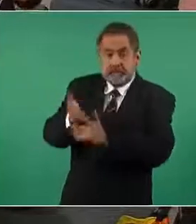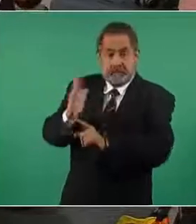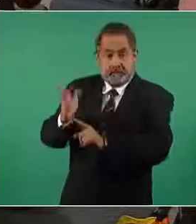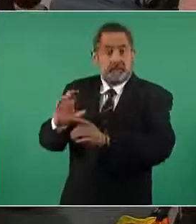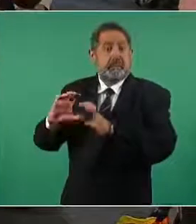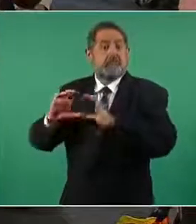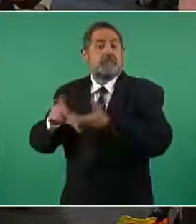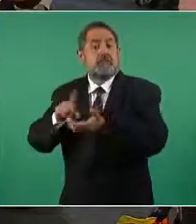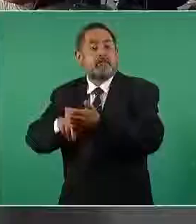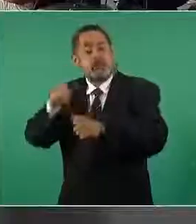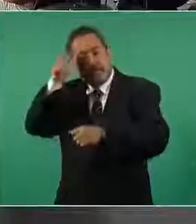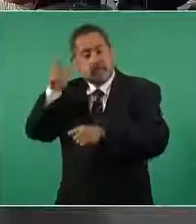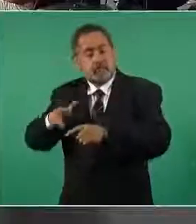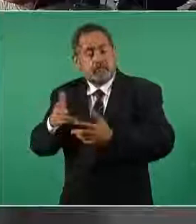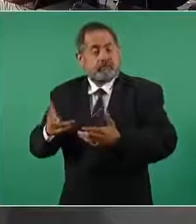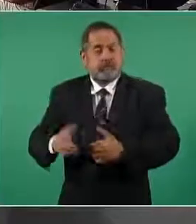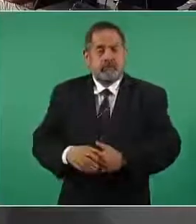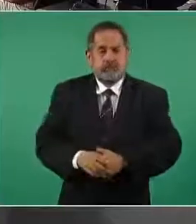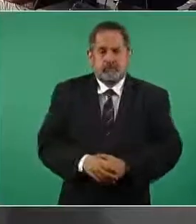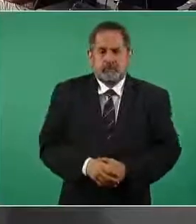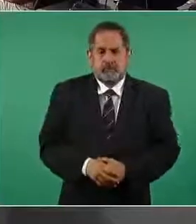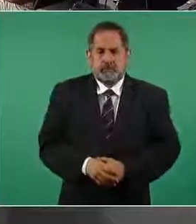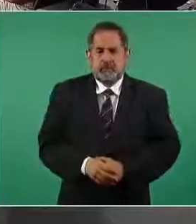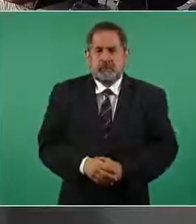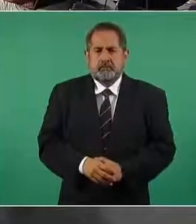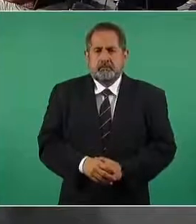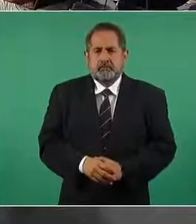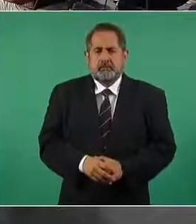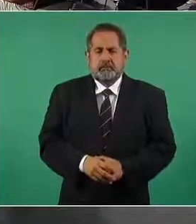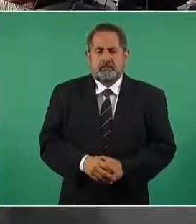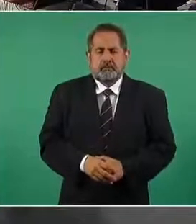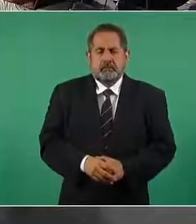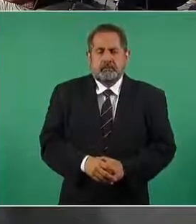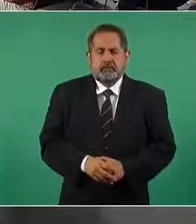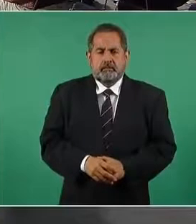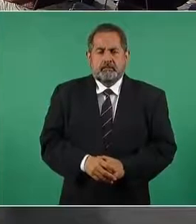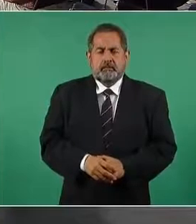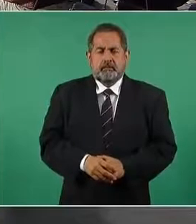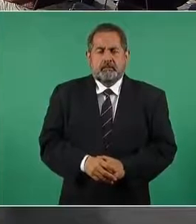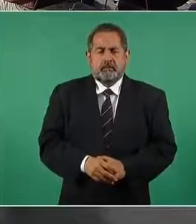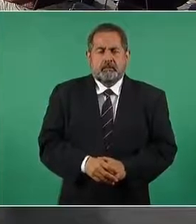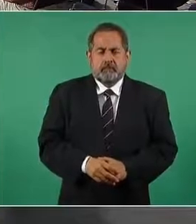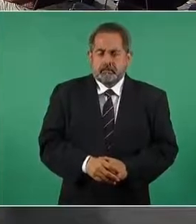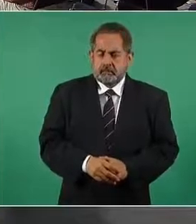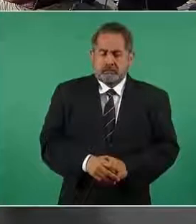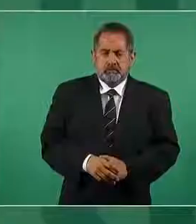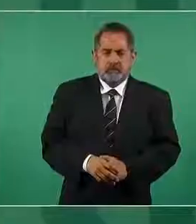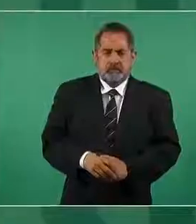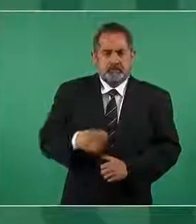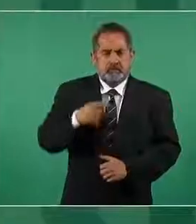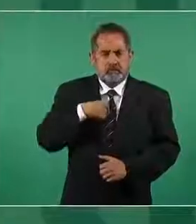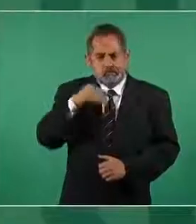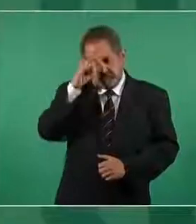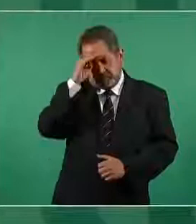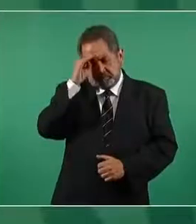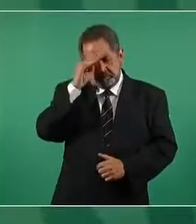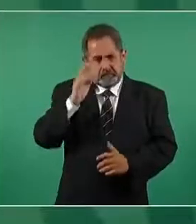ya por el congreso de hidalgo pues este yo pienso que está muy bien